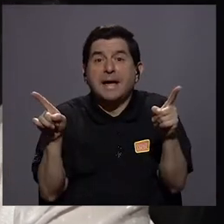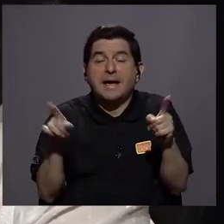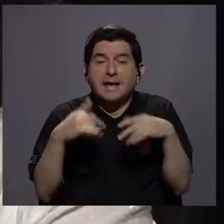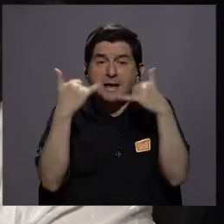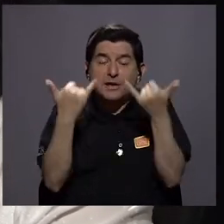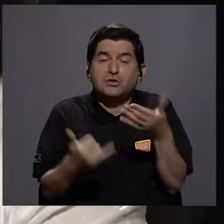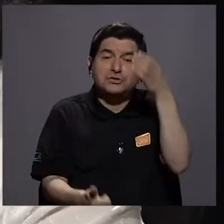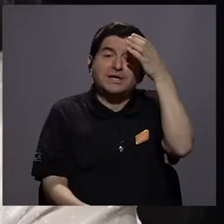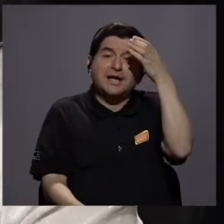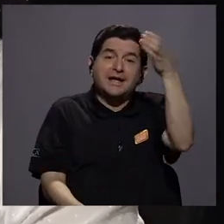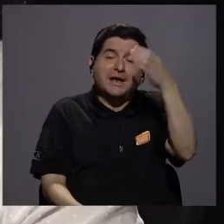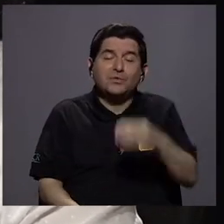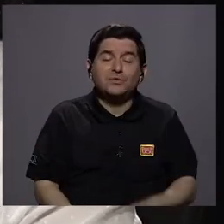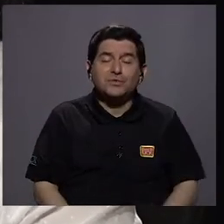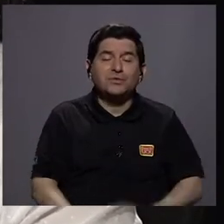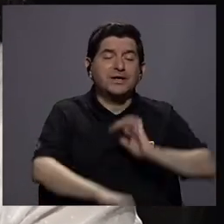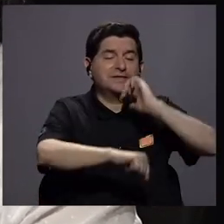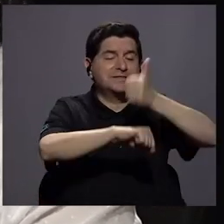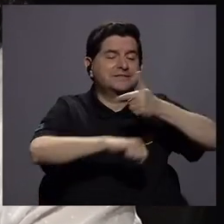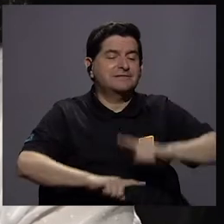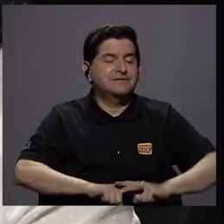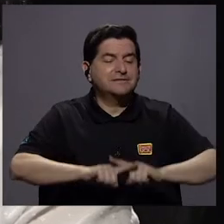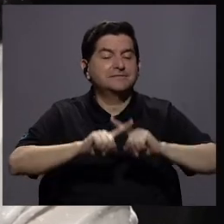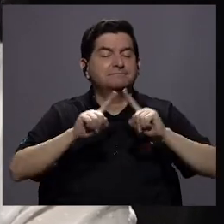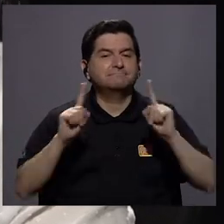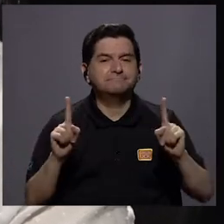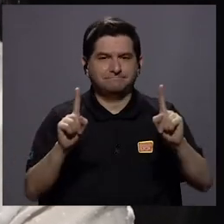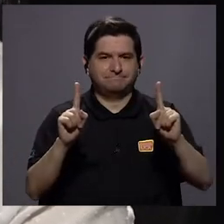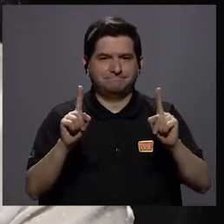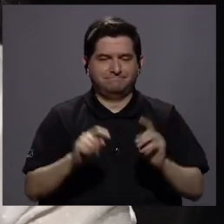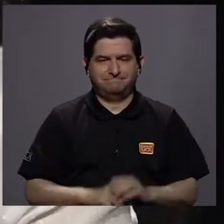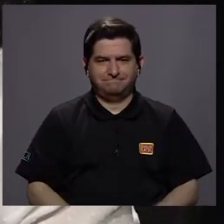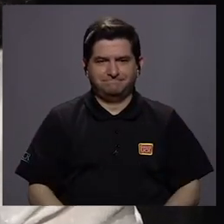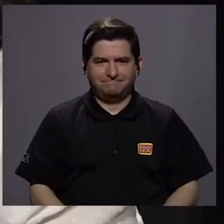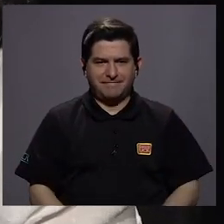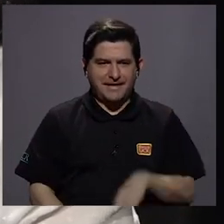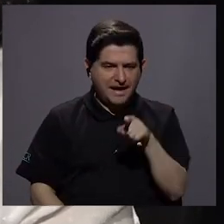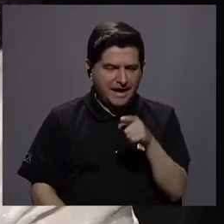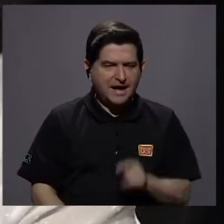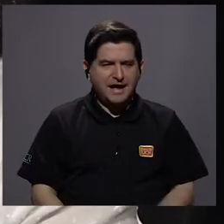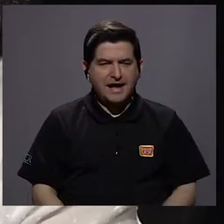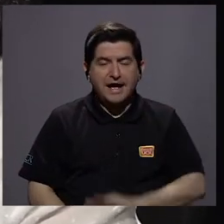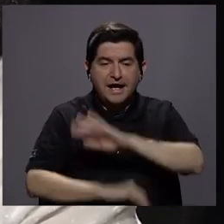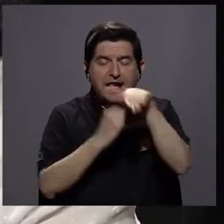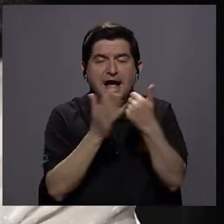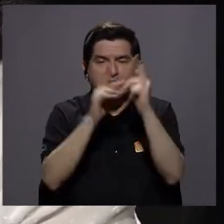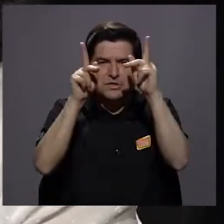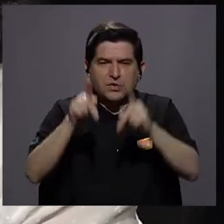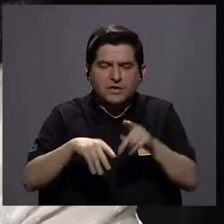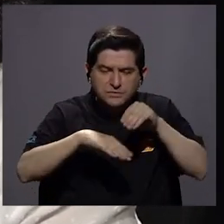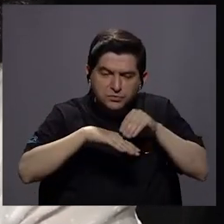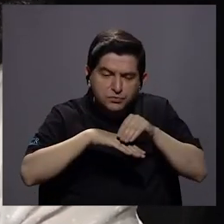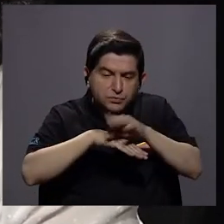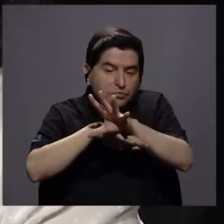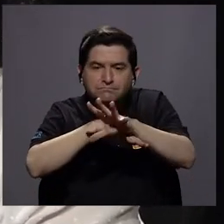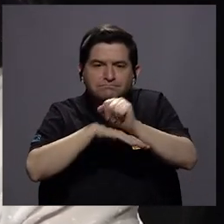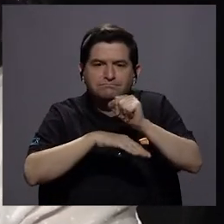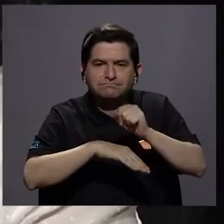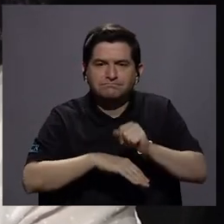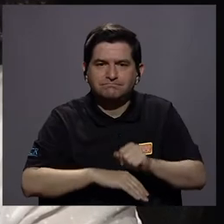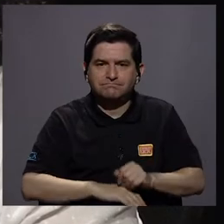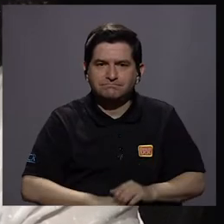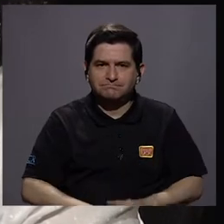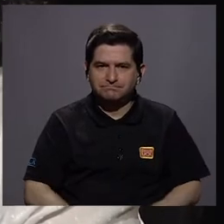culturalmente hay una diferencia que se le plasma a todas las personas. Que entonces,